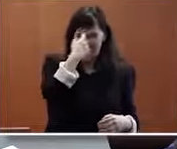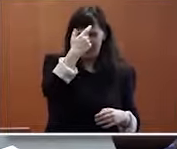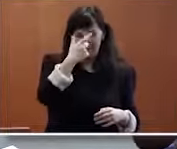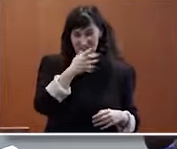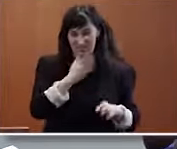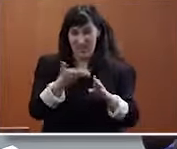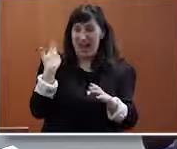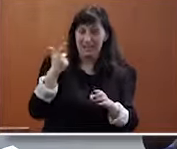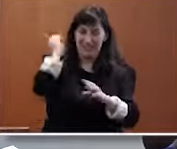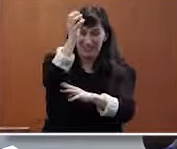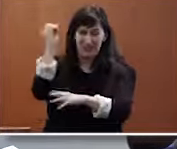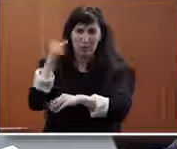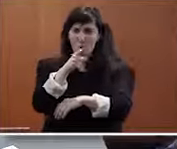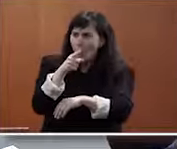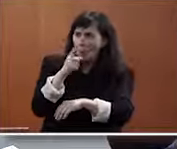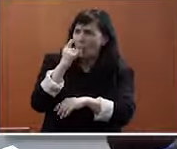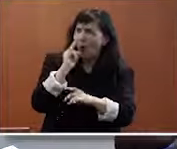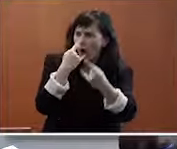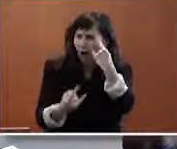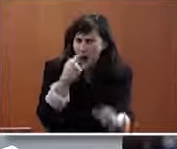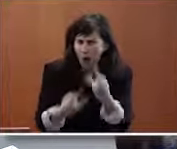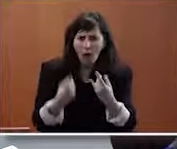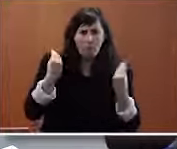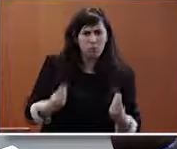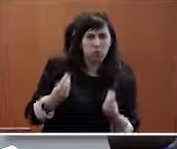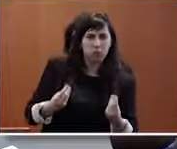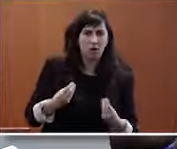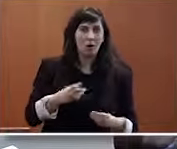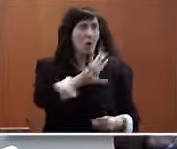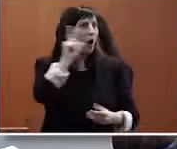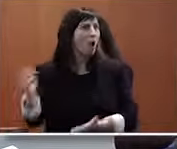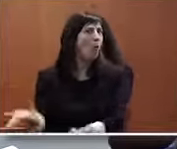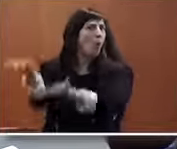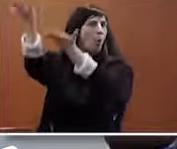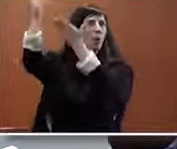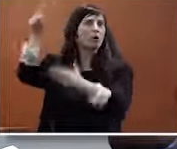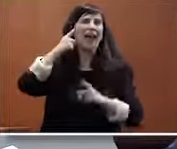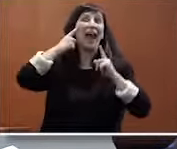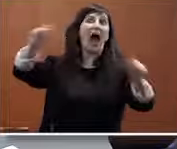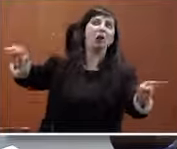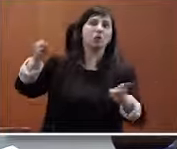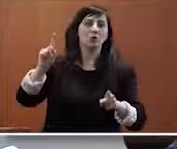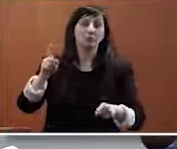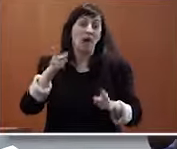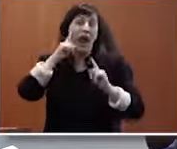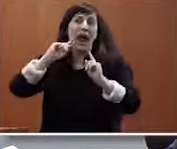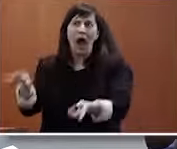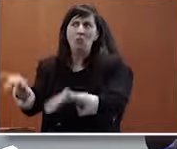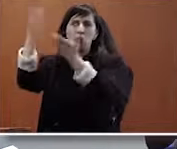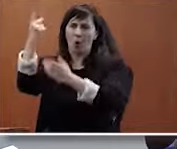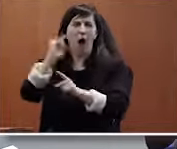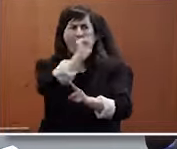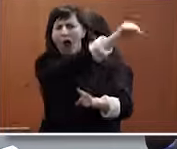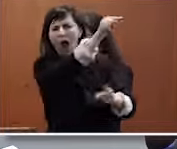digamos sublimes y porque parece que nos sentimos en la obligación de destacar las excepciones son las excepciones porque a veces no las queremos ver